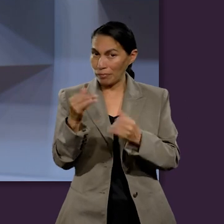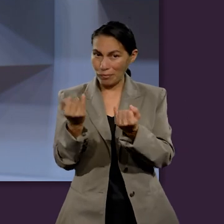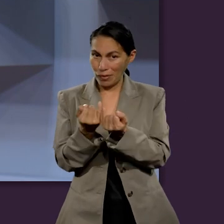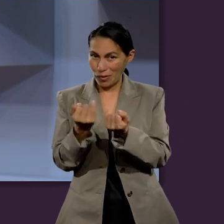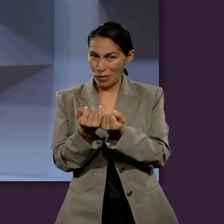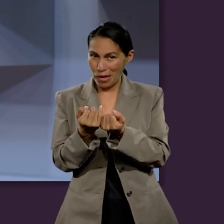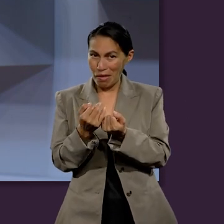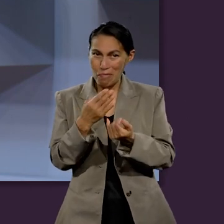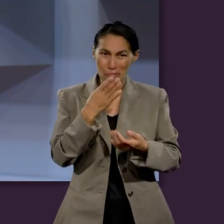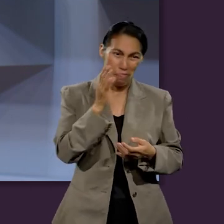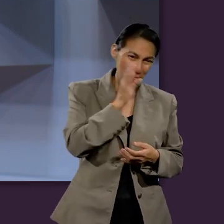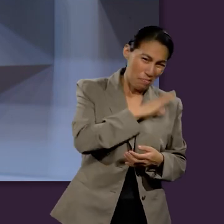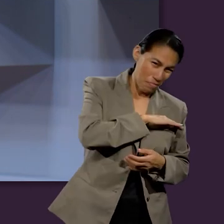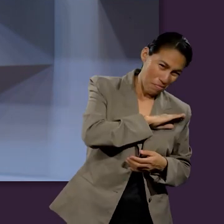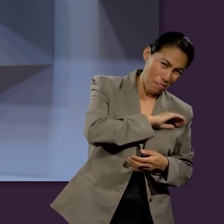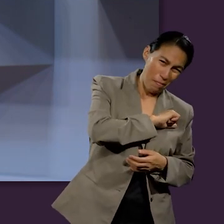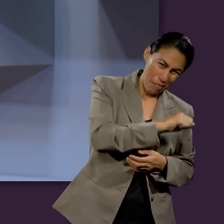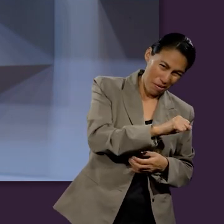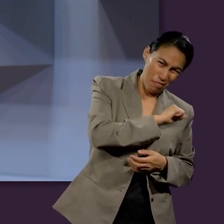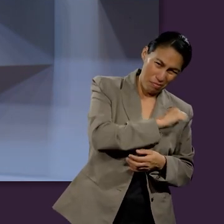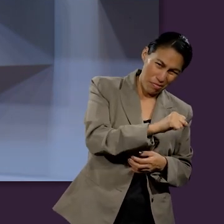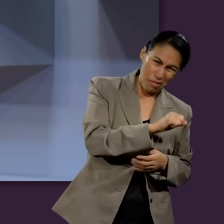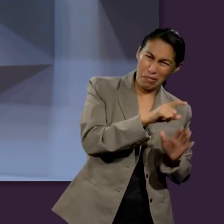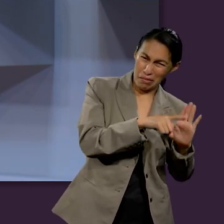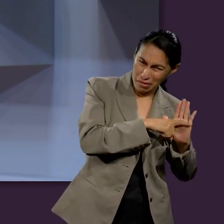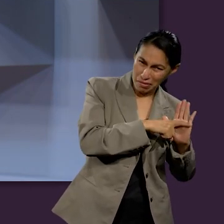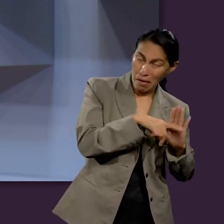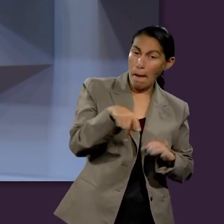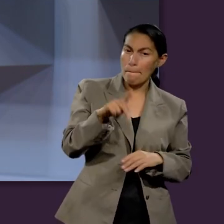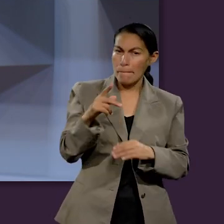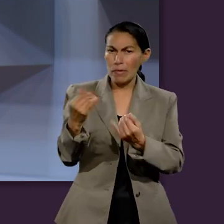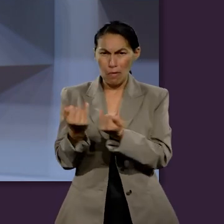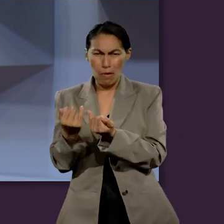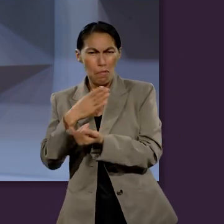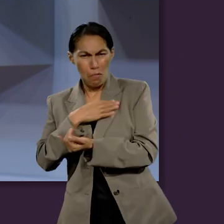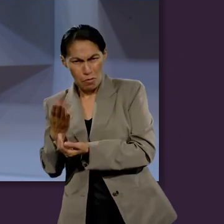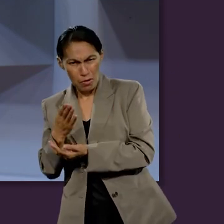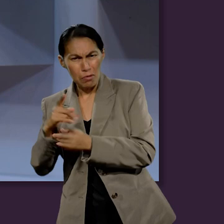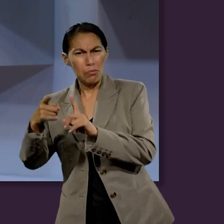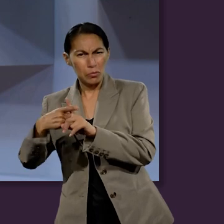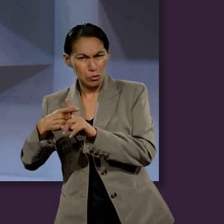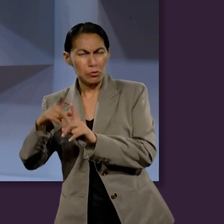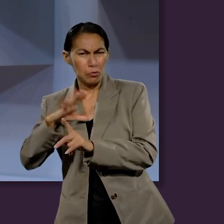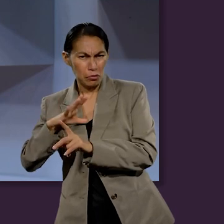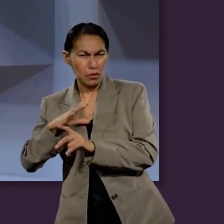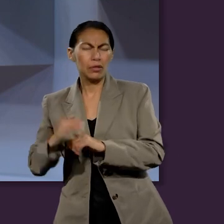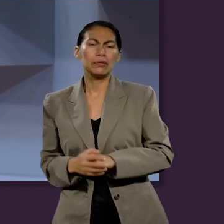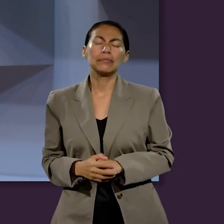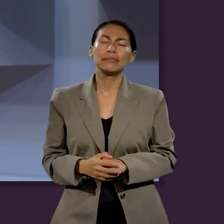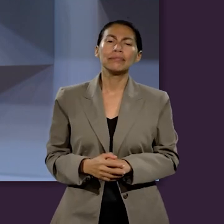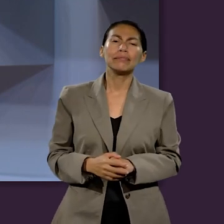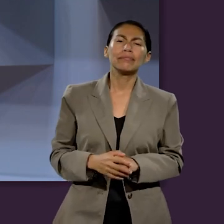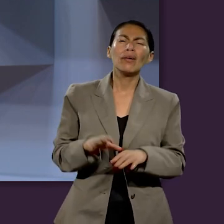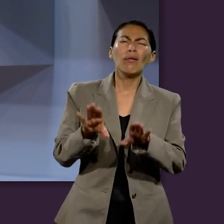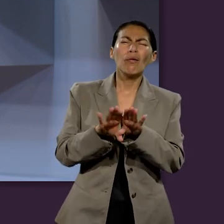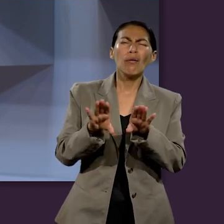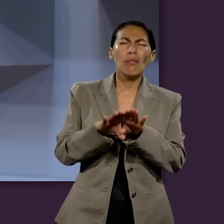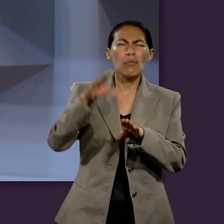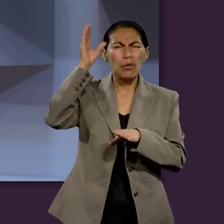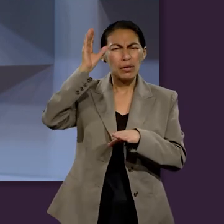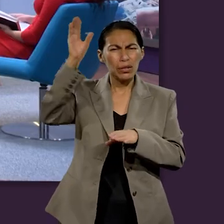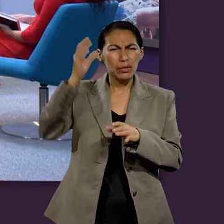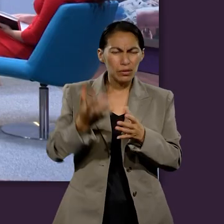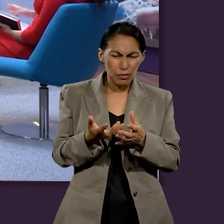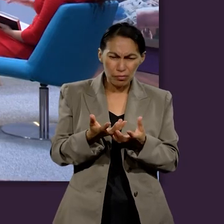que la idea de un juicio también tiene un lado positivo, no todo es negativo. Entonces, ¿cómo es que Cristo señaló los